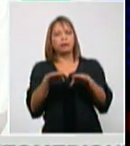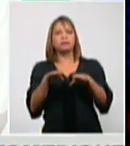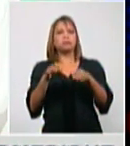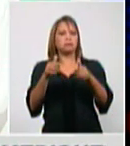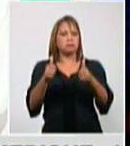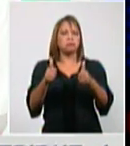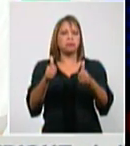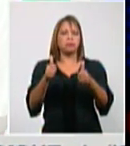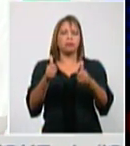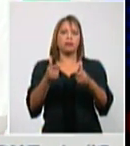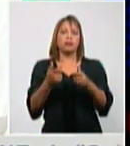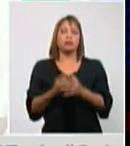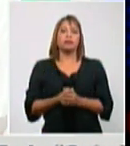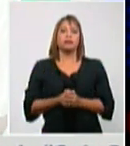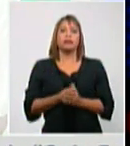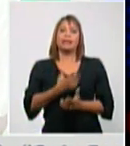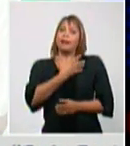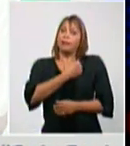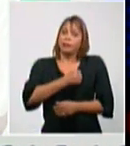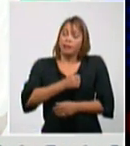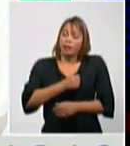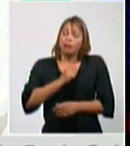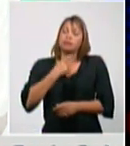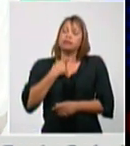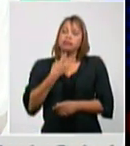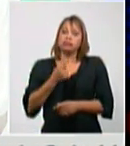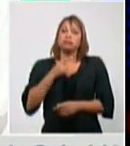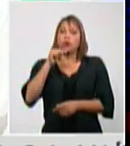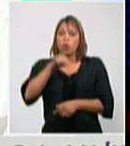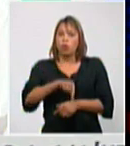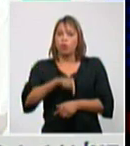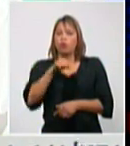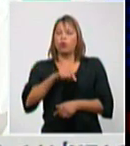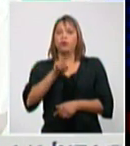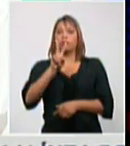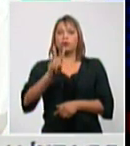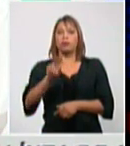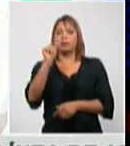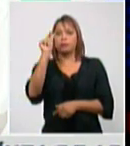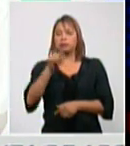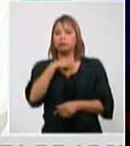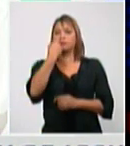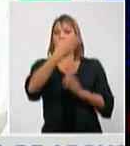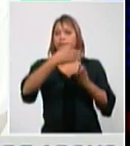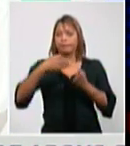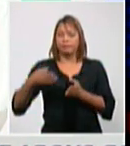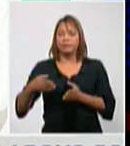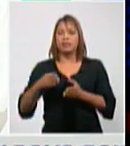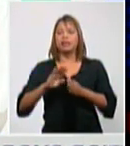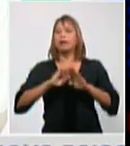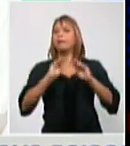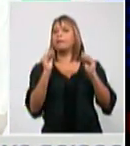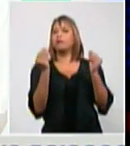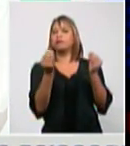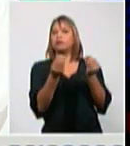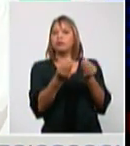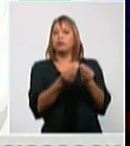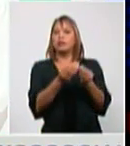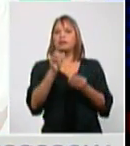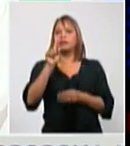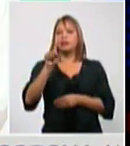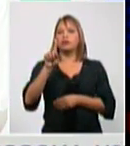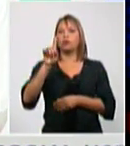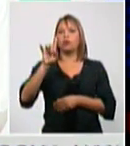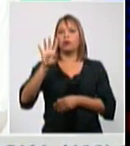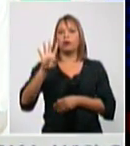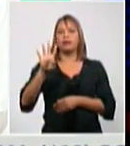lamentamos y en el día de hoy tuvimos que lamentar el fallecimiento de dos personas y con esto ya se acumulan 145